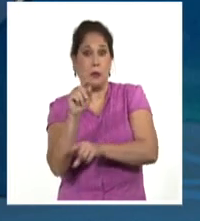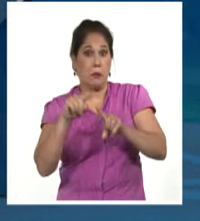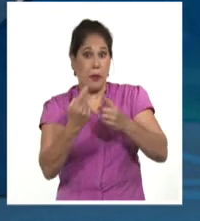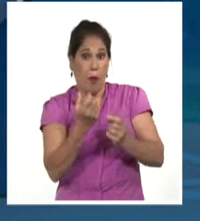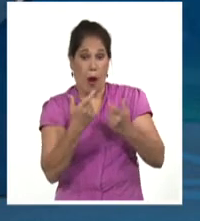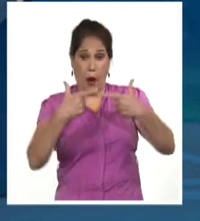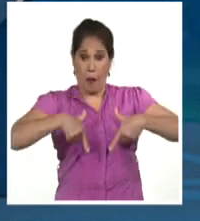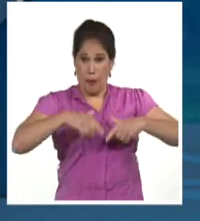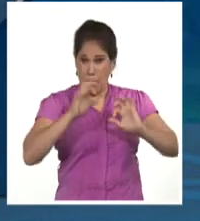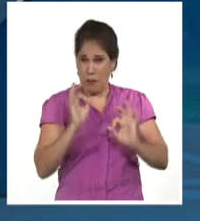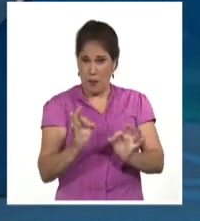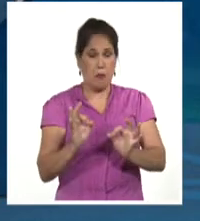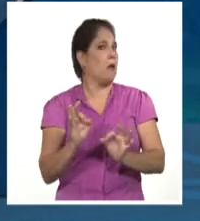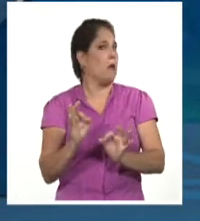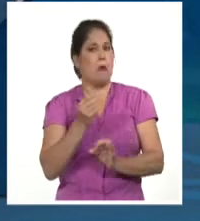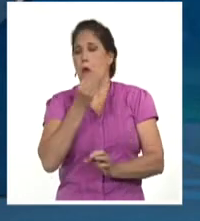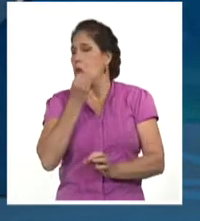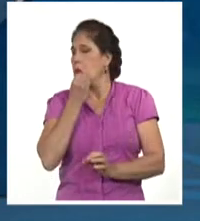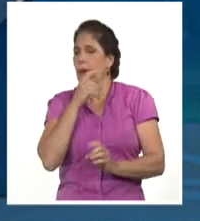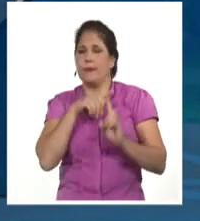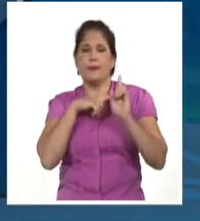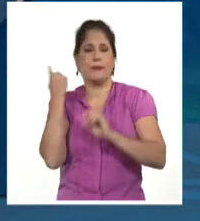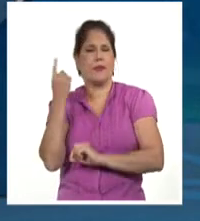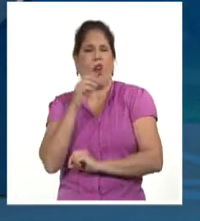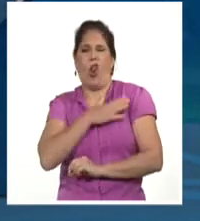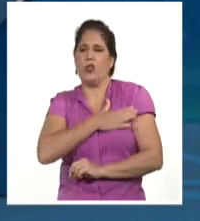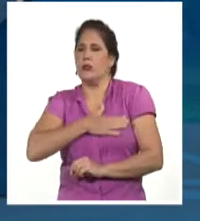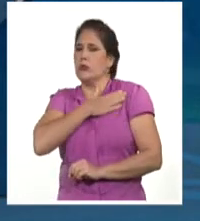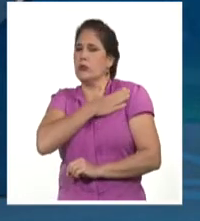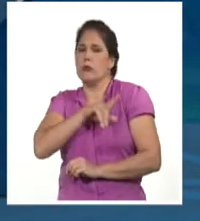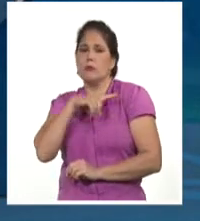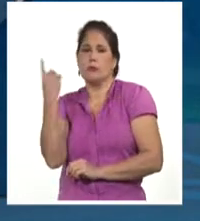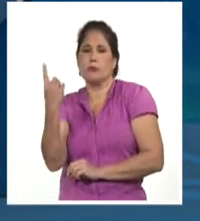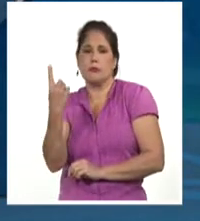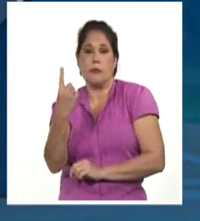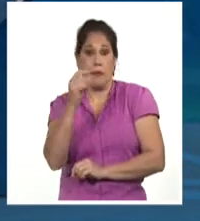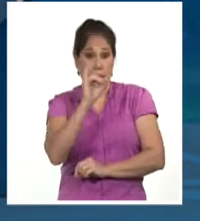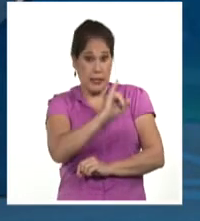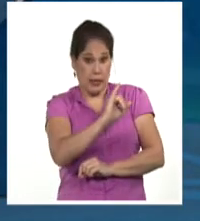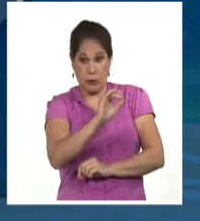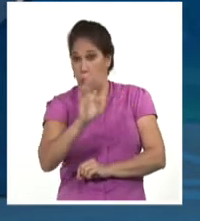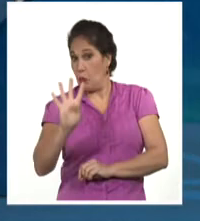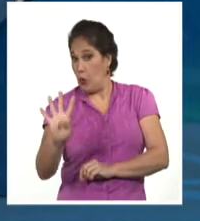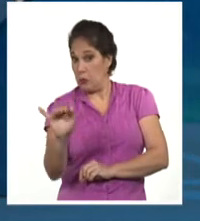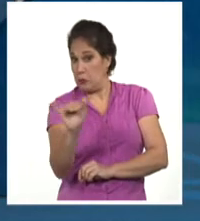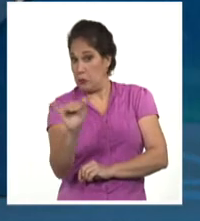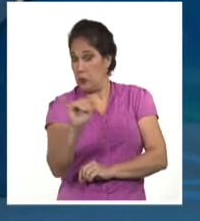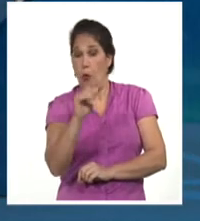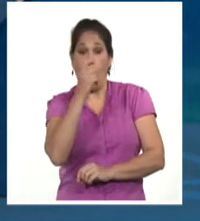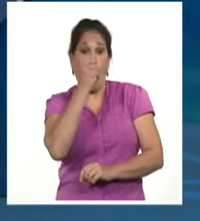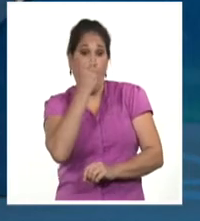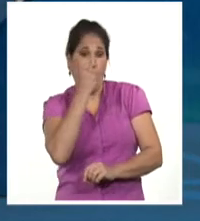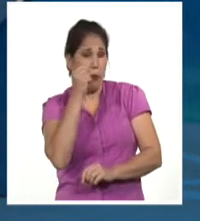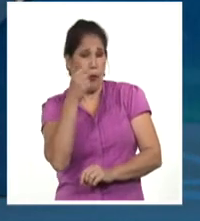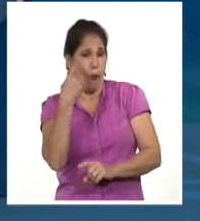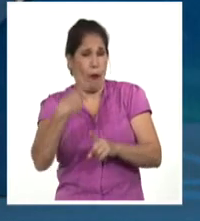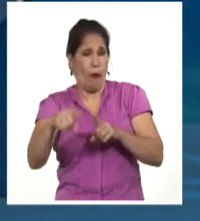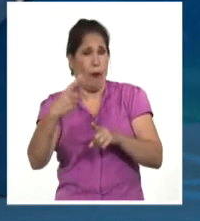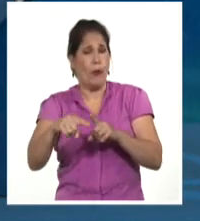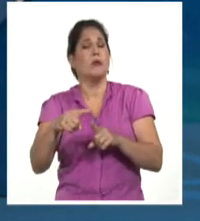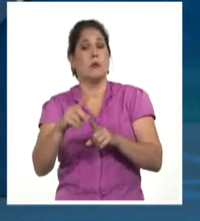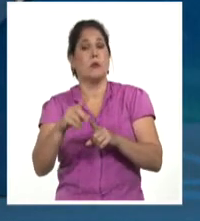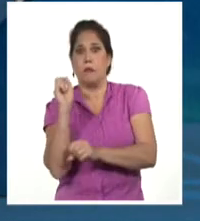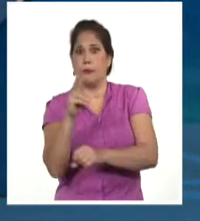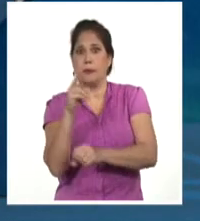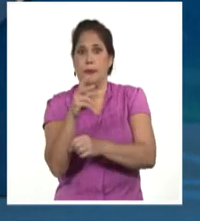campeones no tuvieron clemencia con sus vecinos. Oswaldo Abreu se fue de 6-4 y Alex Kemmer Sánchez trajo un cuarteto